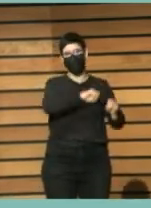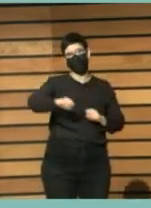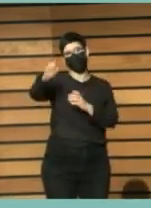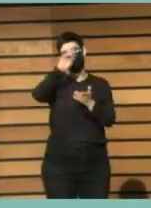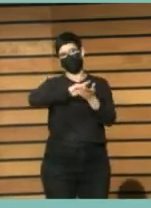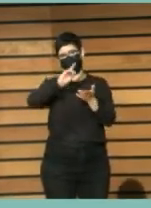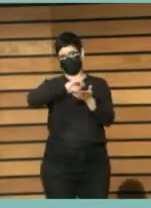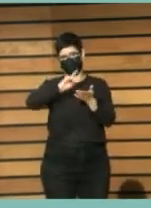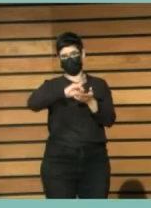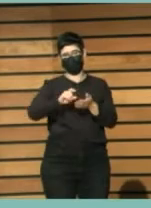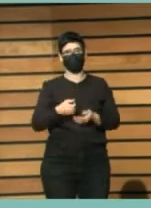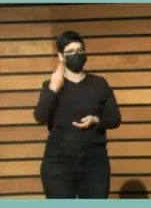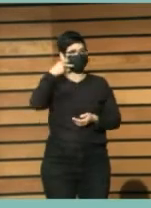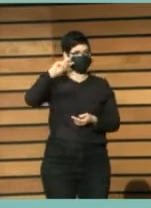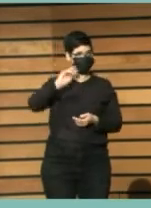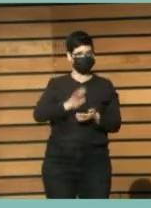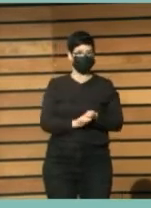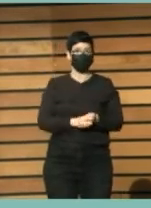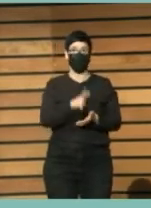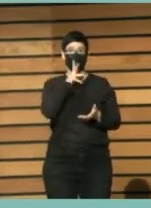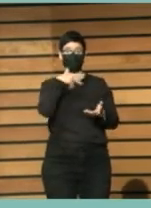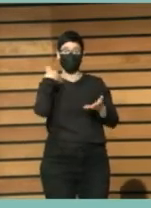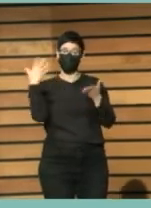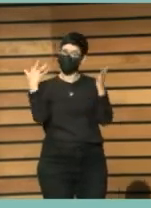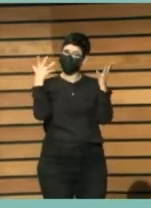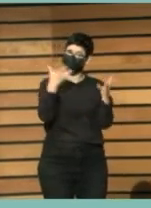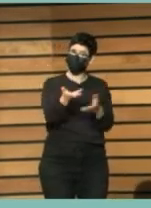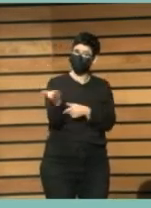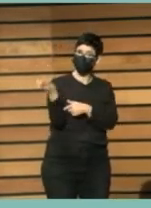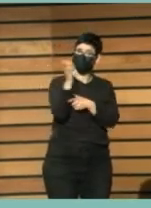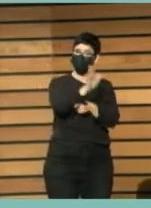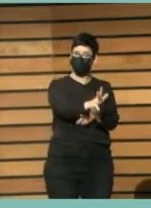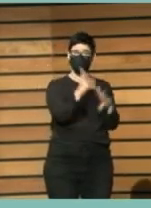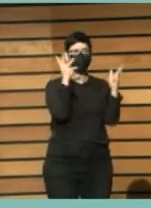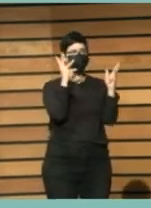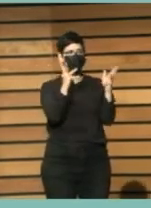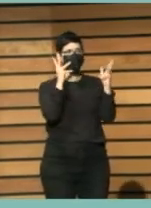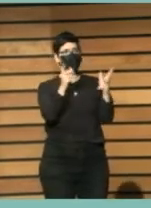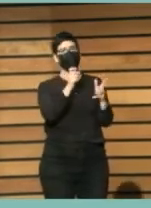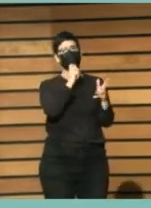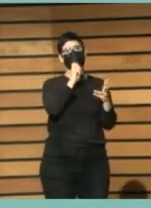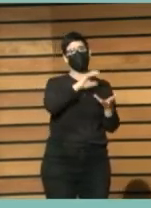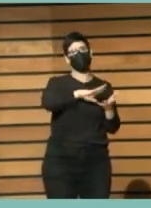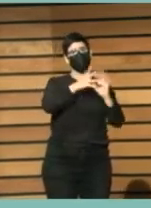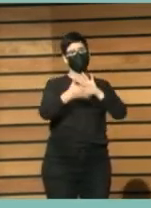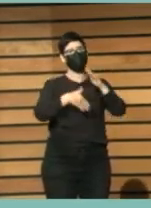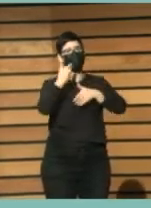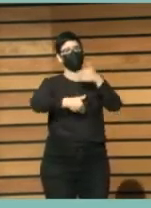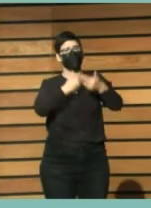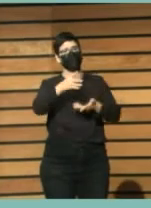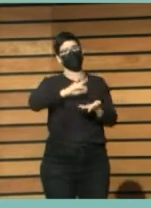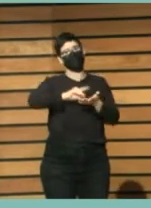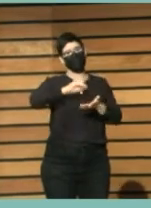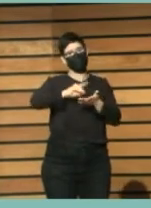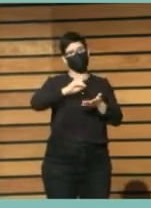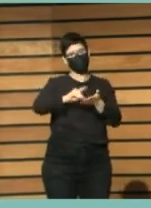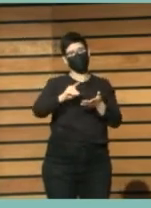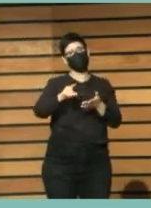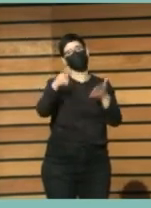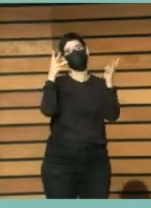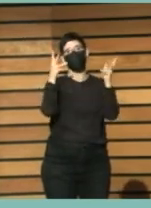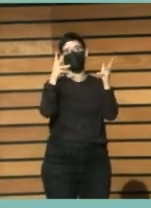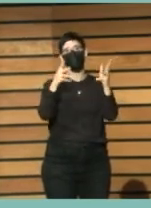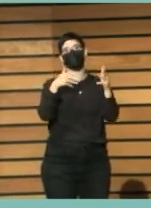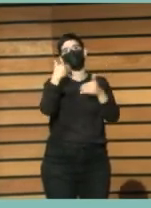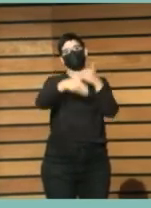Y en esta ocasión nos va a presentar las recomendaciones para proyectos de digitalización del Consejo de Cooperación Bibliotecaria. Este